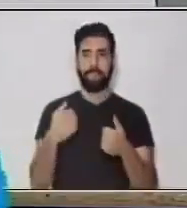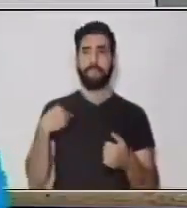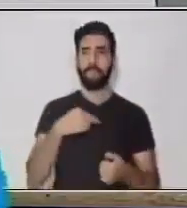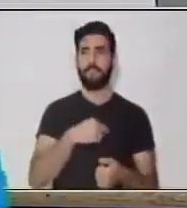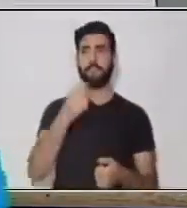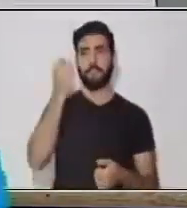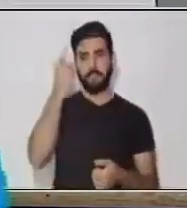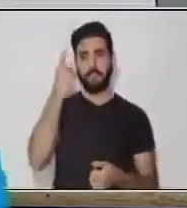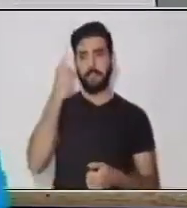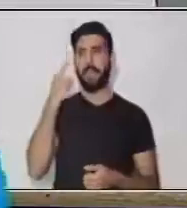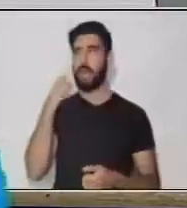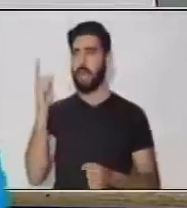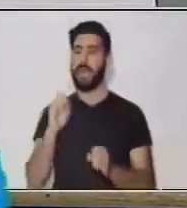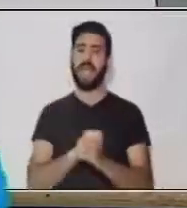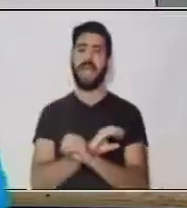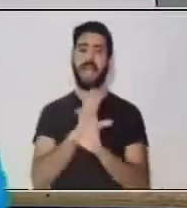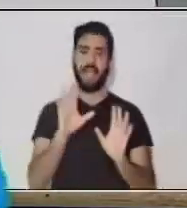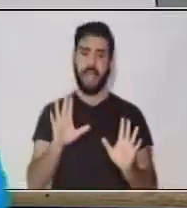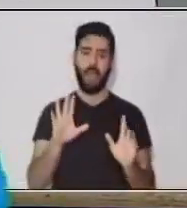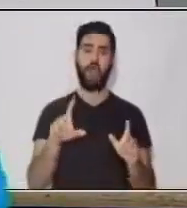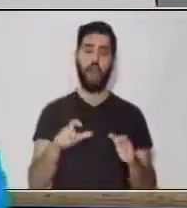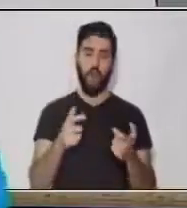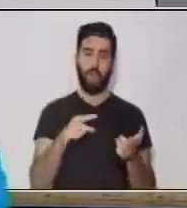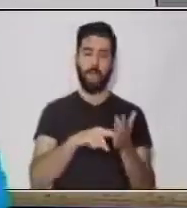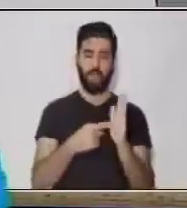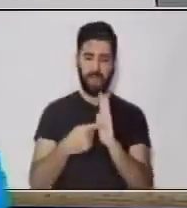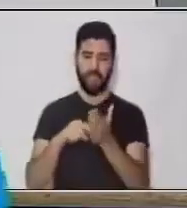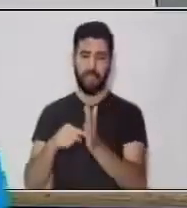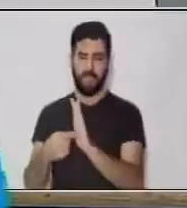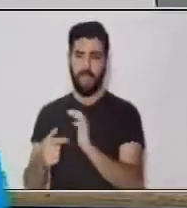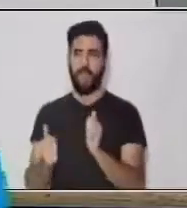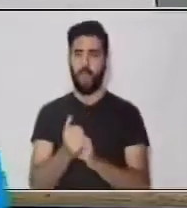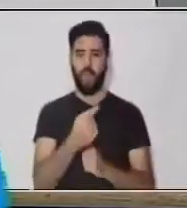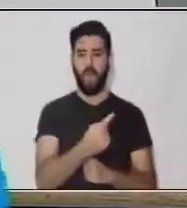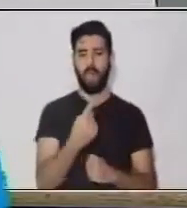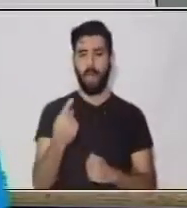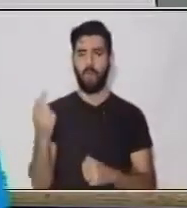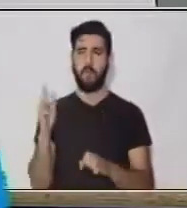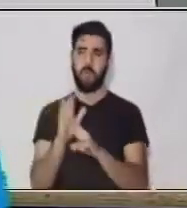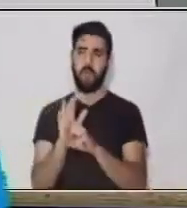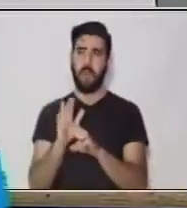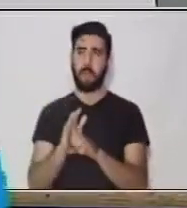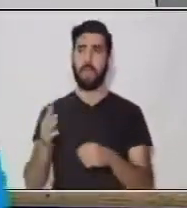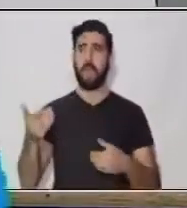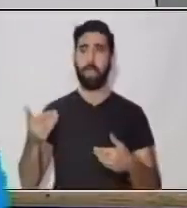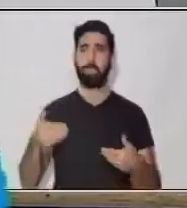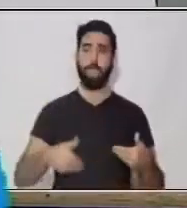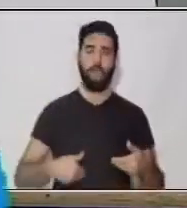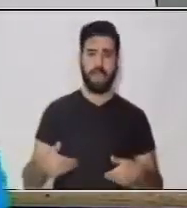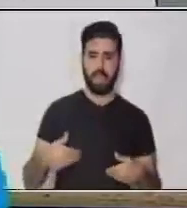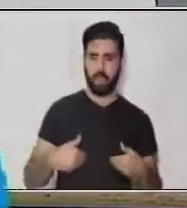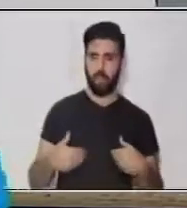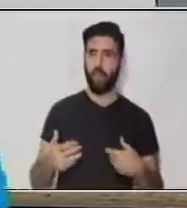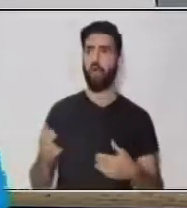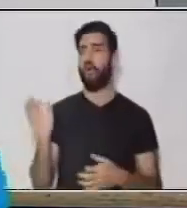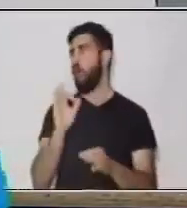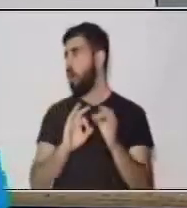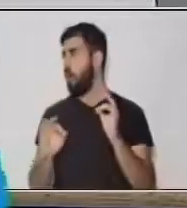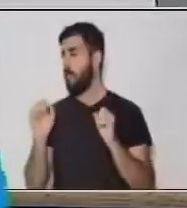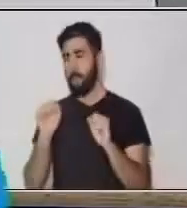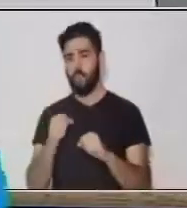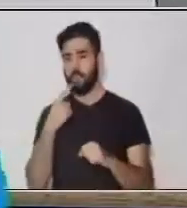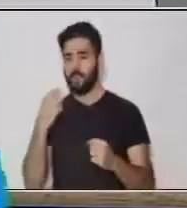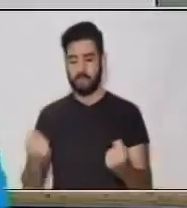vez de potranquero podría decir molestón o en vez de hortaliza dijera huerta.